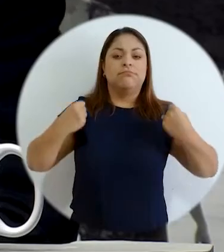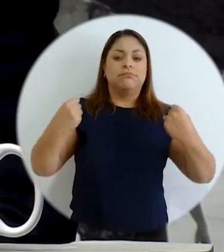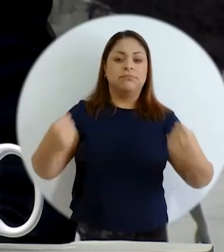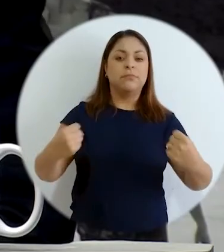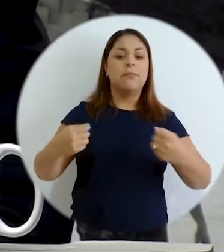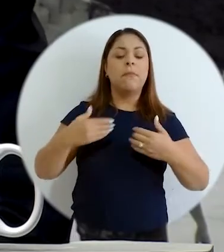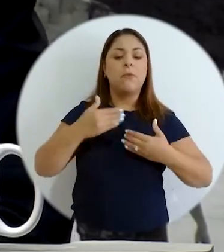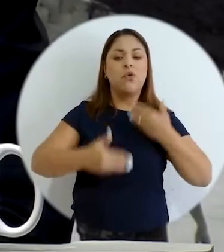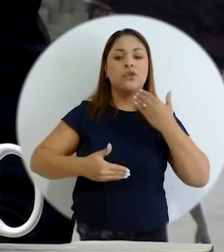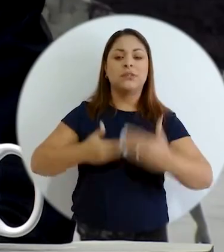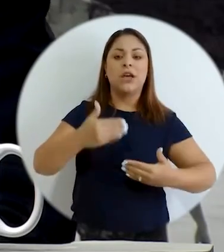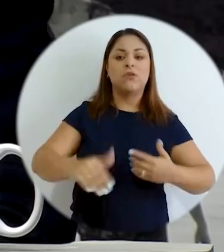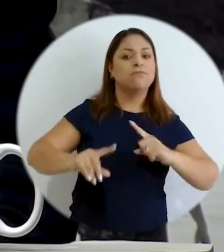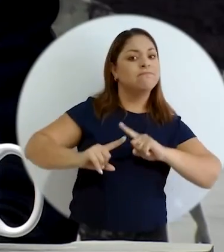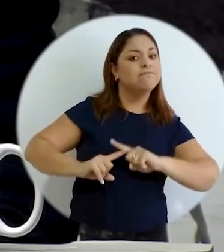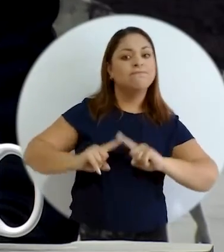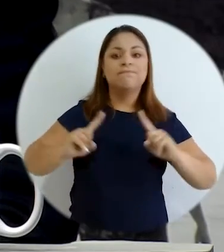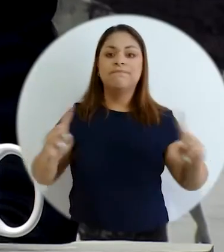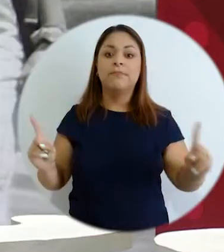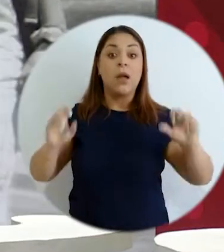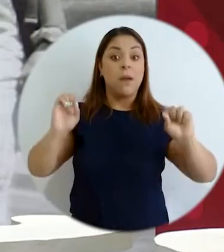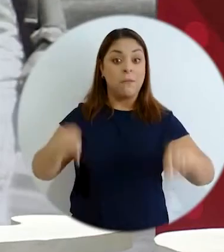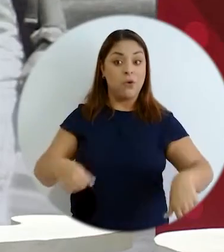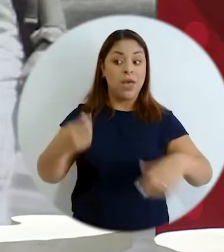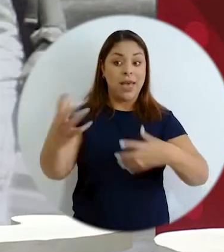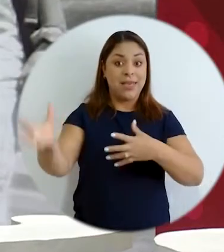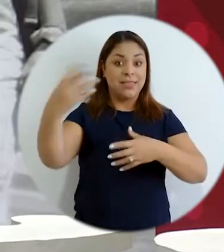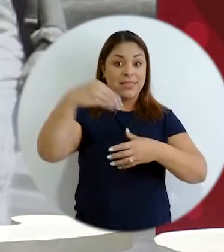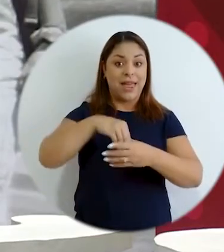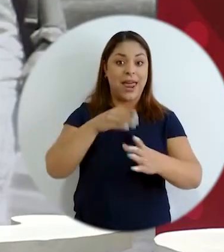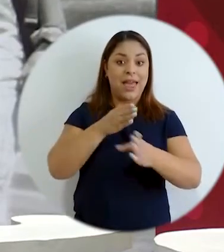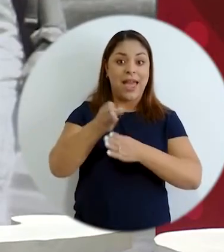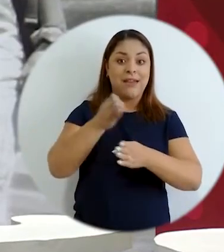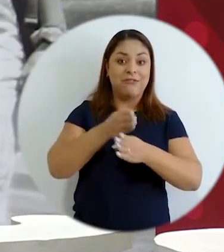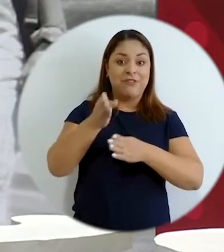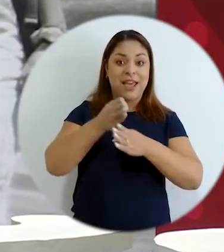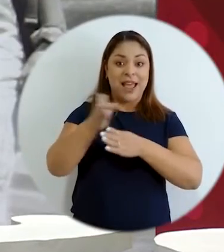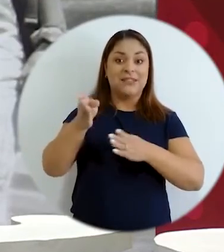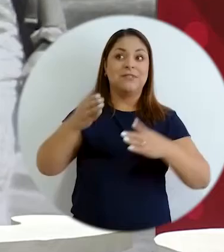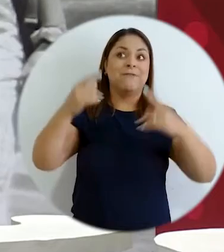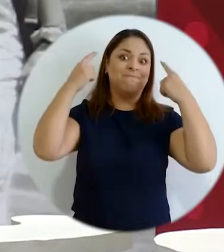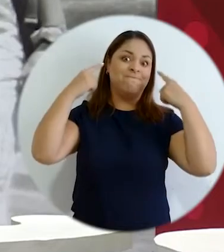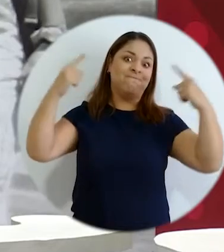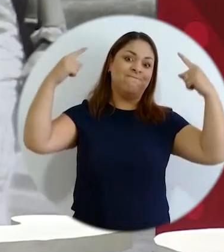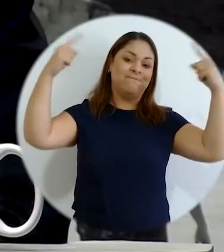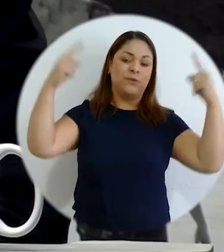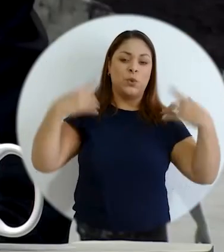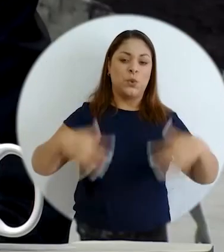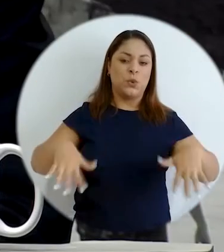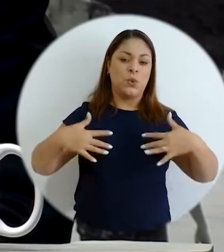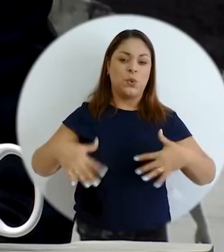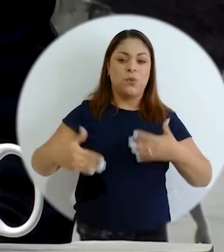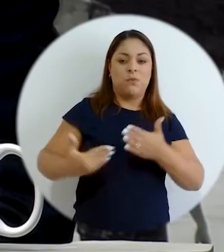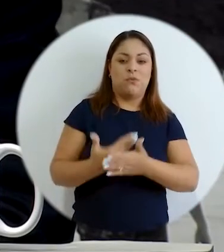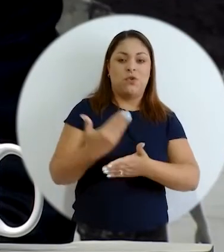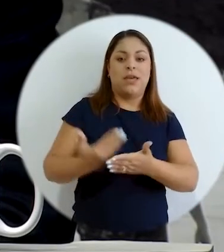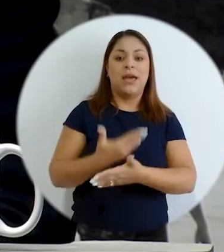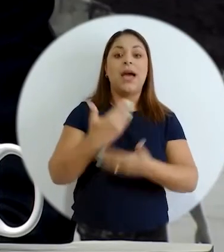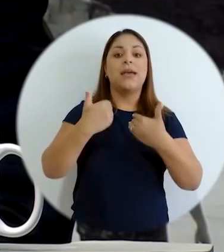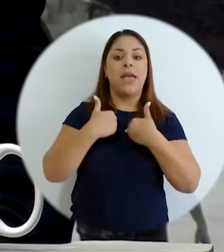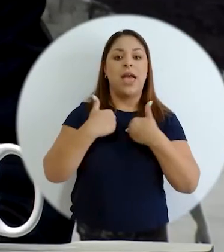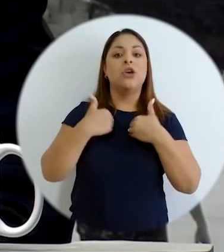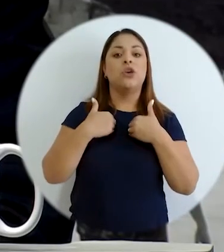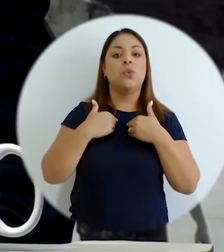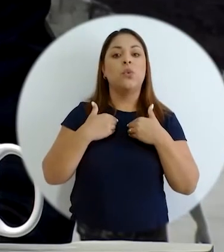diferenciadores que se puedan integrar a las carreras de punta a las carreras modernas y entonces sean un